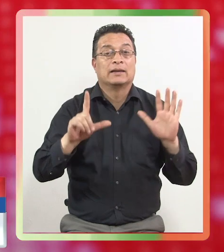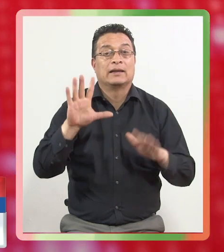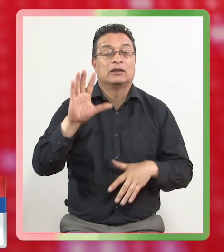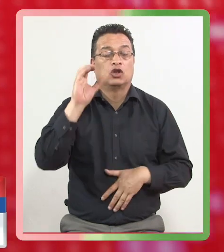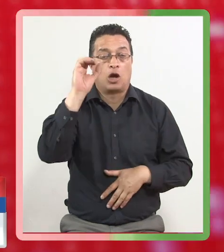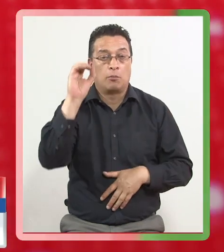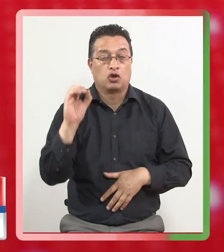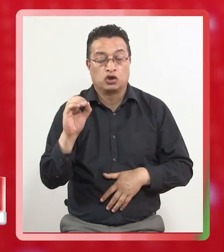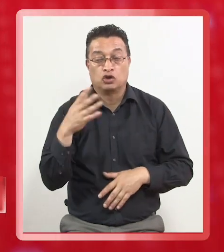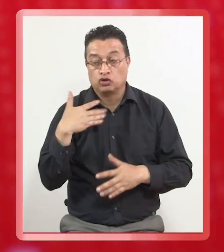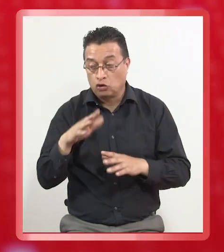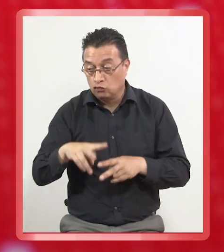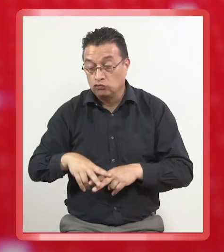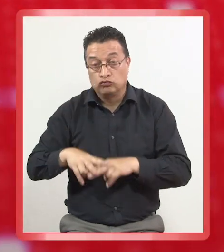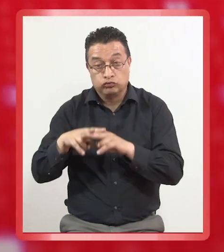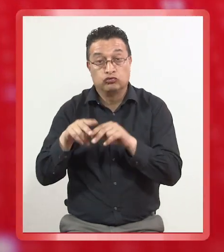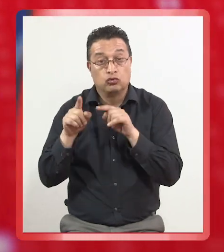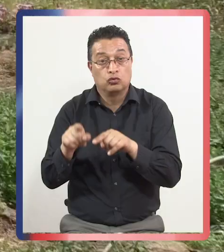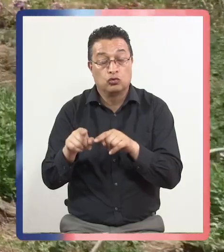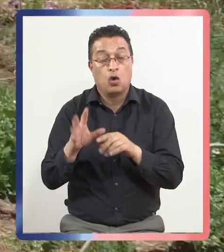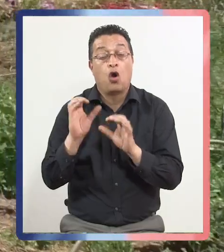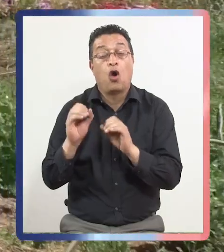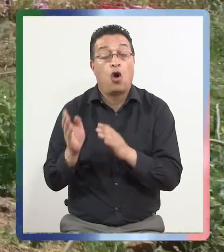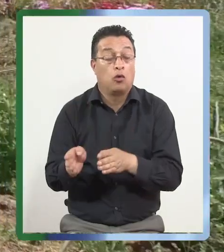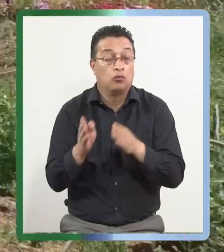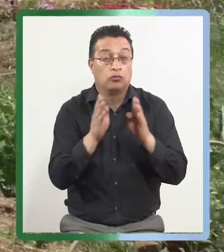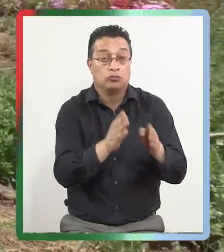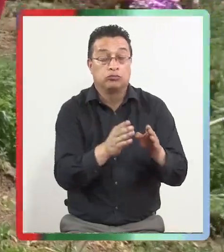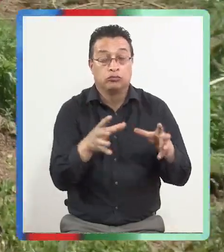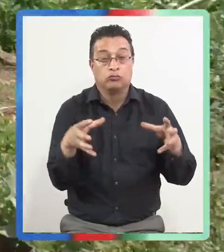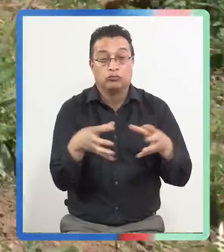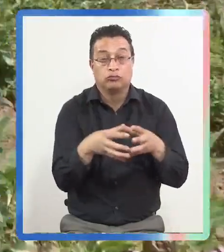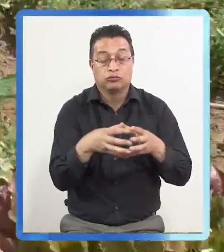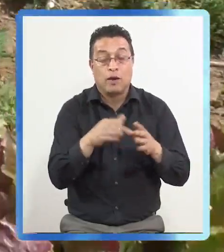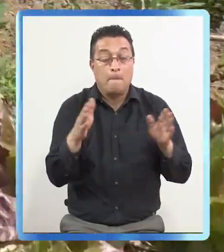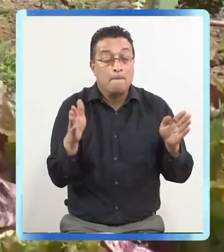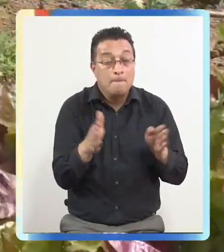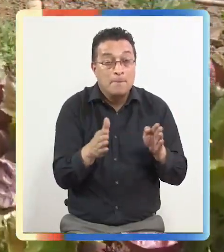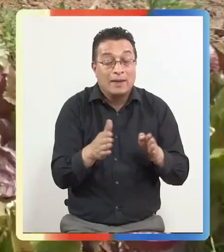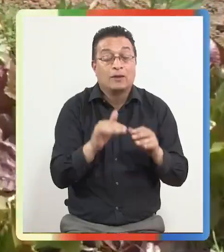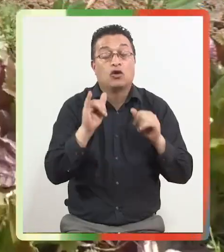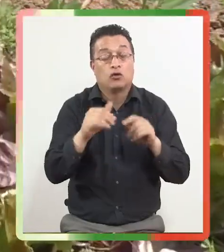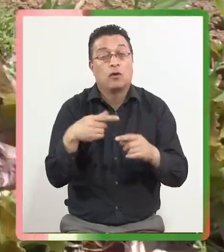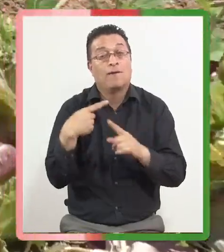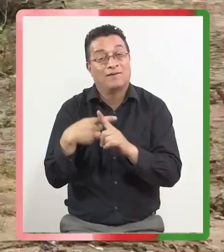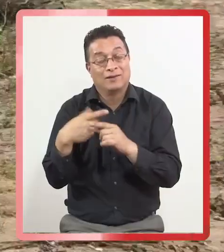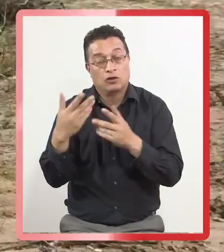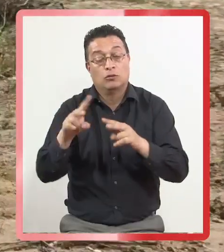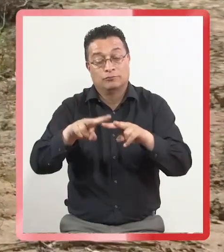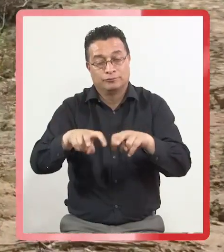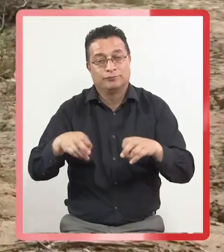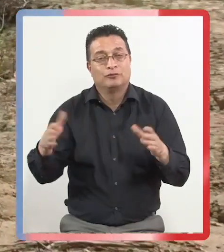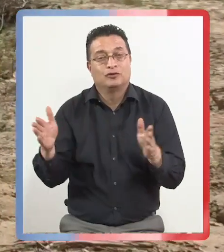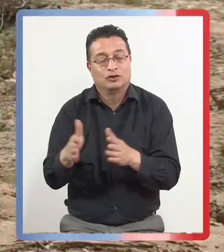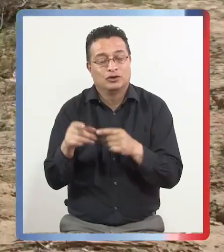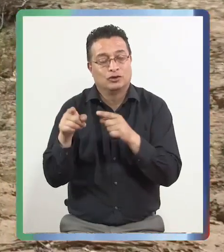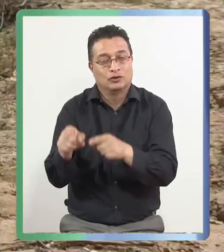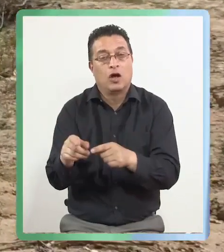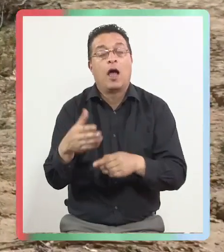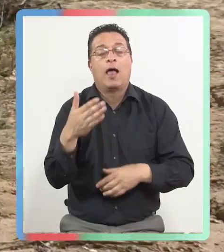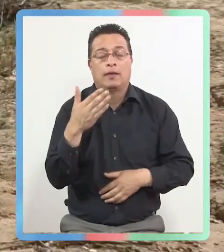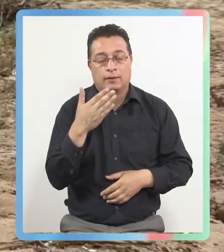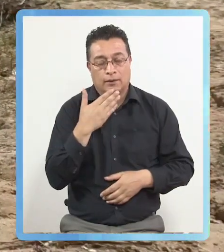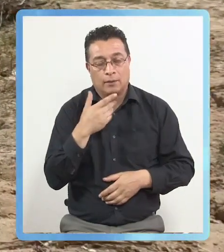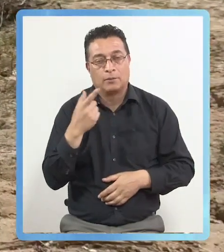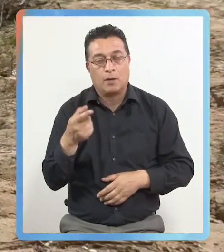% de los recursos que se destinaron fueron o para organizaciones de usuarios de pequeños o para pequeños agricultores que